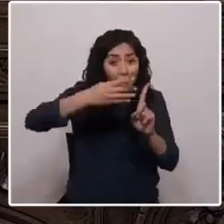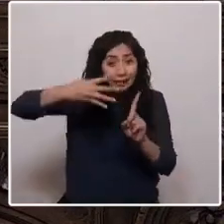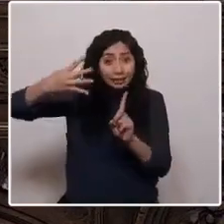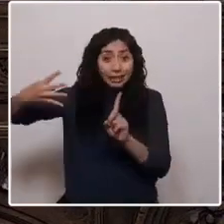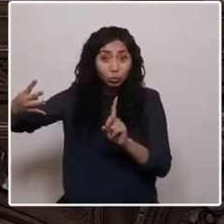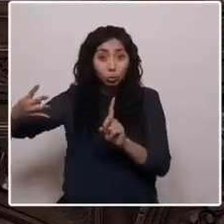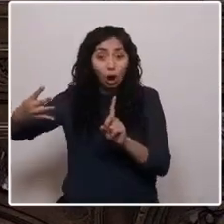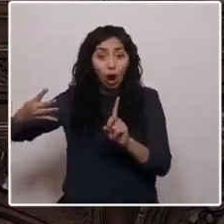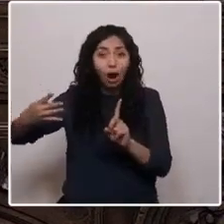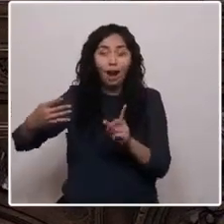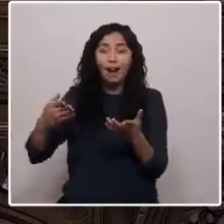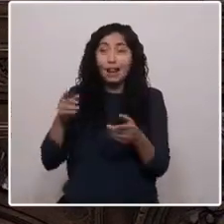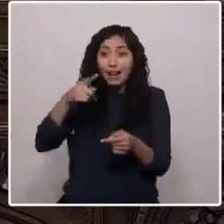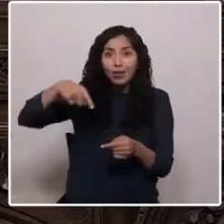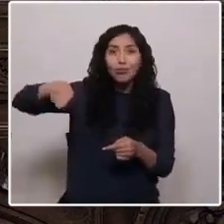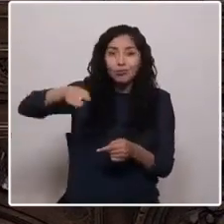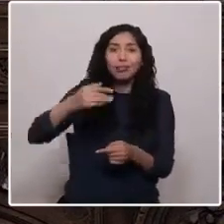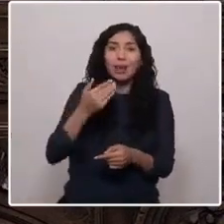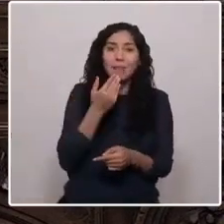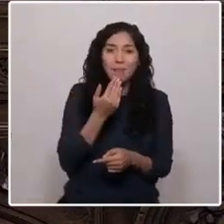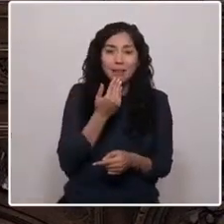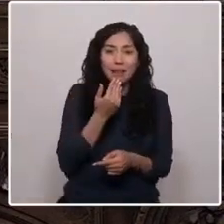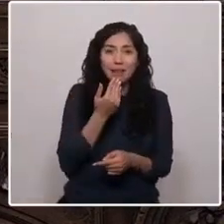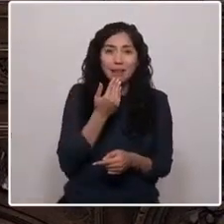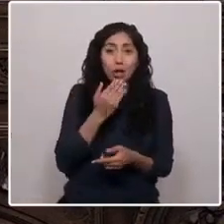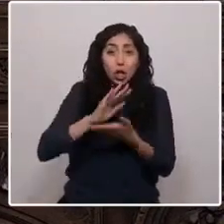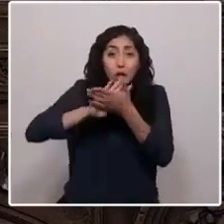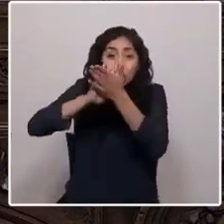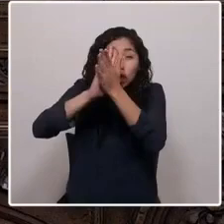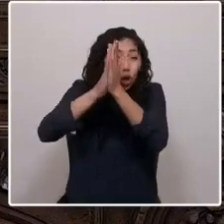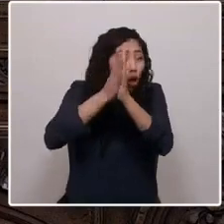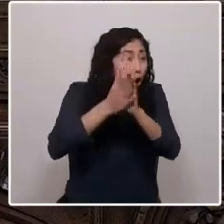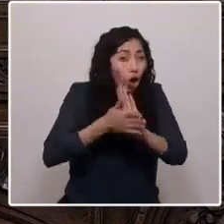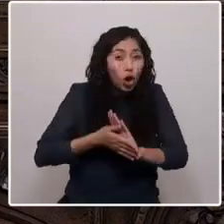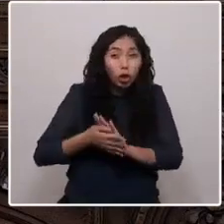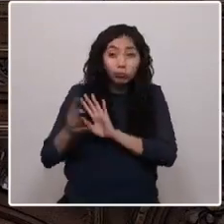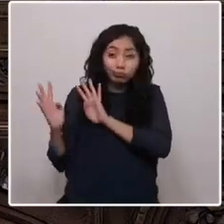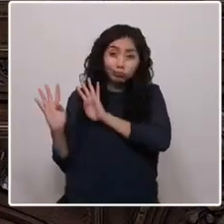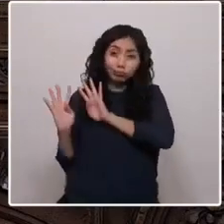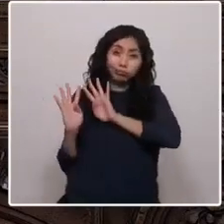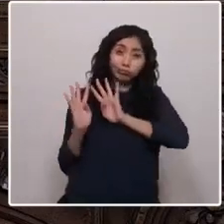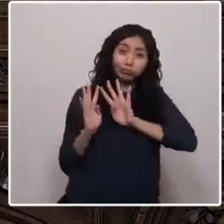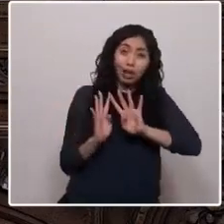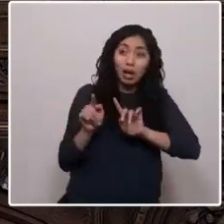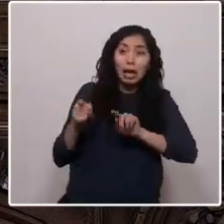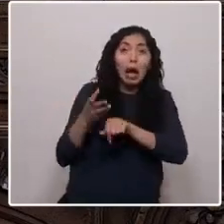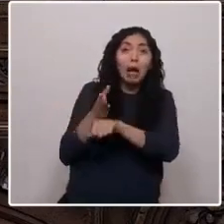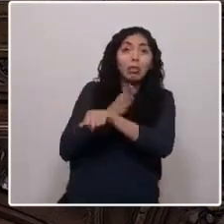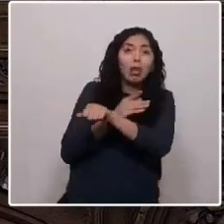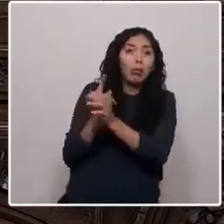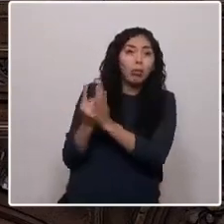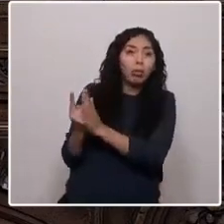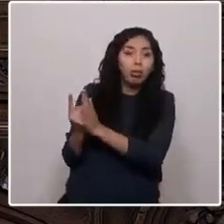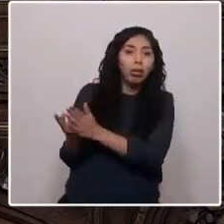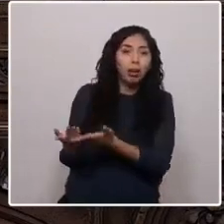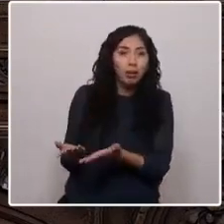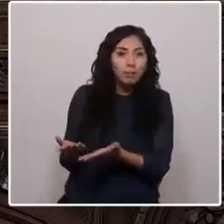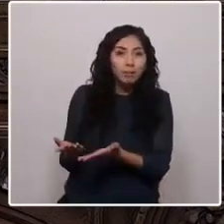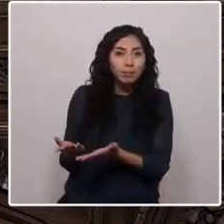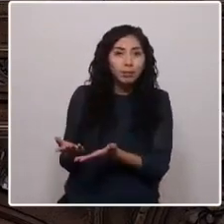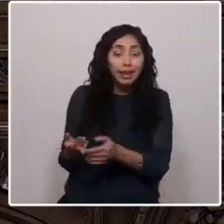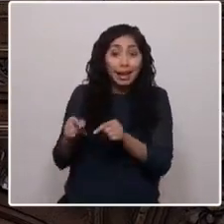bello tintineo. Llegarán todos y todas las que no fueron convitadas. Y esa